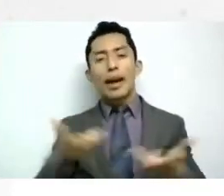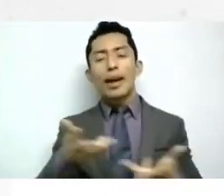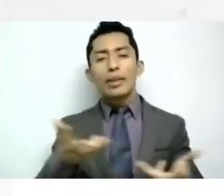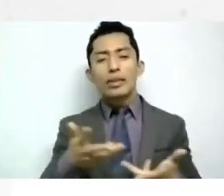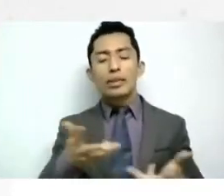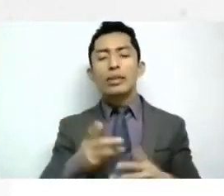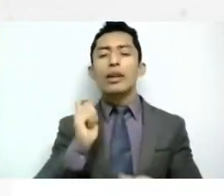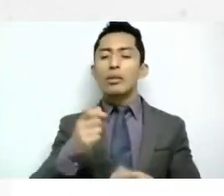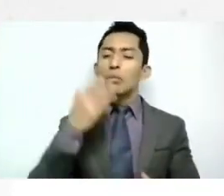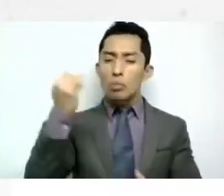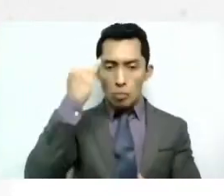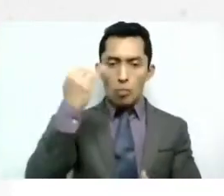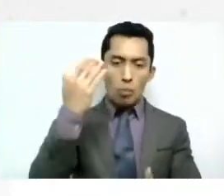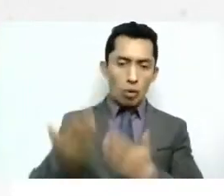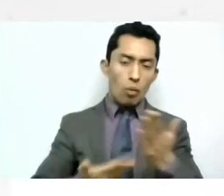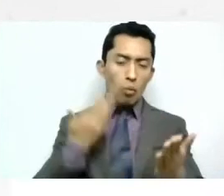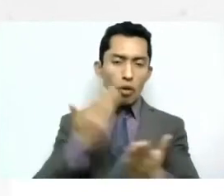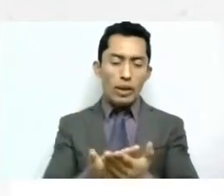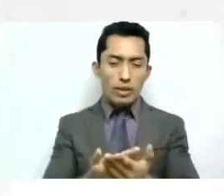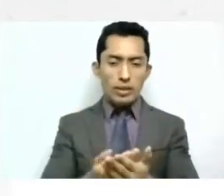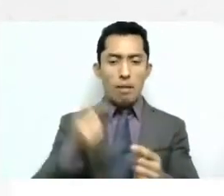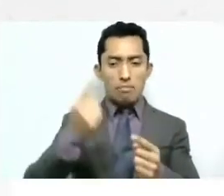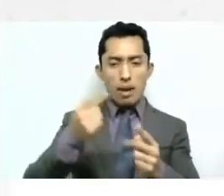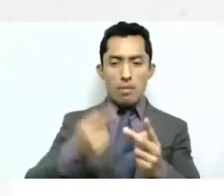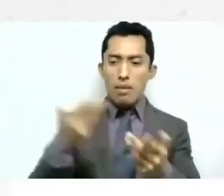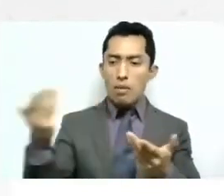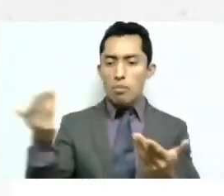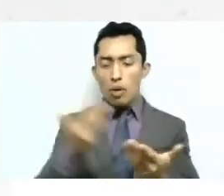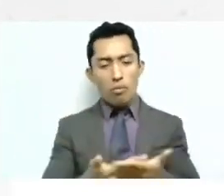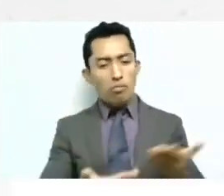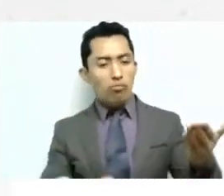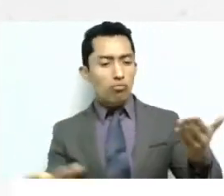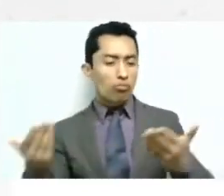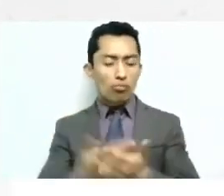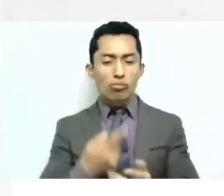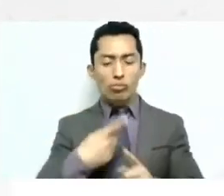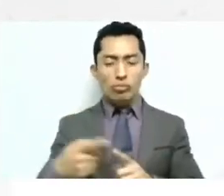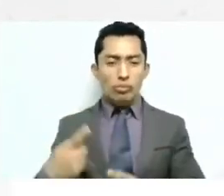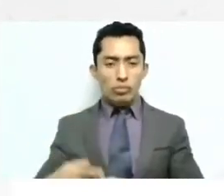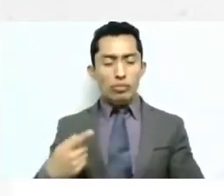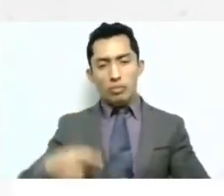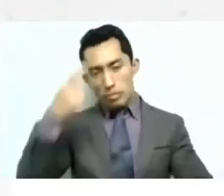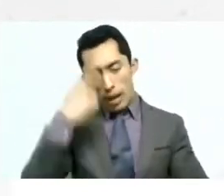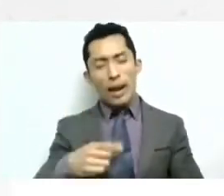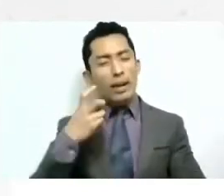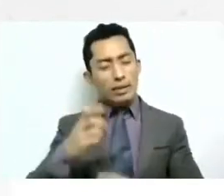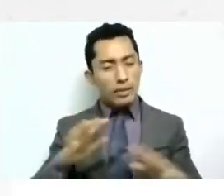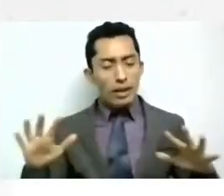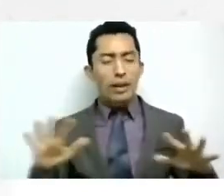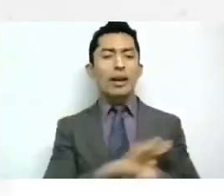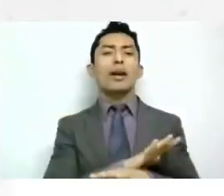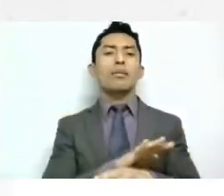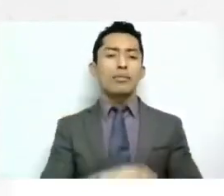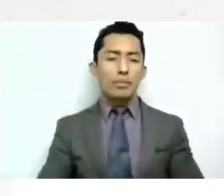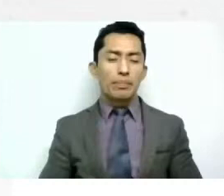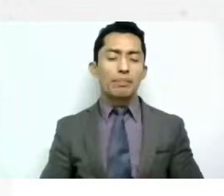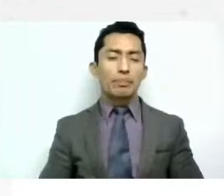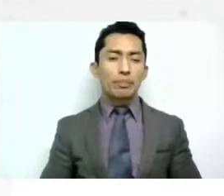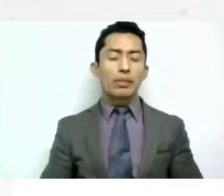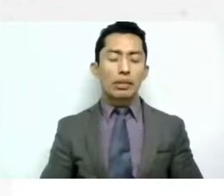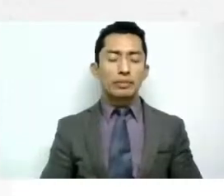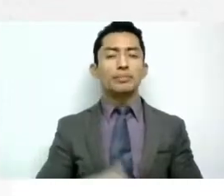proponer qué se puede hacer para que se dé este cambio y hay algo que